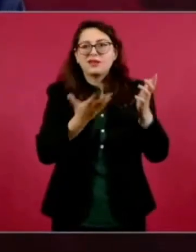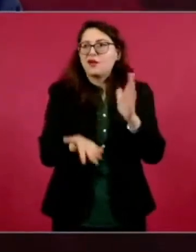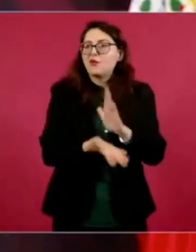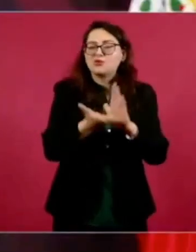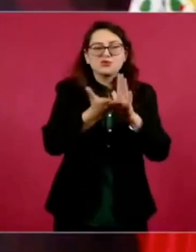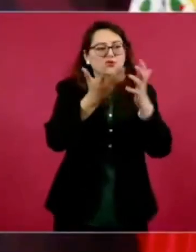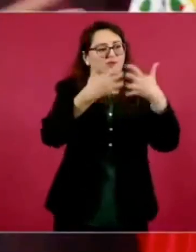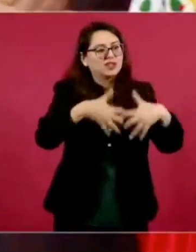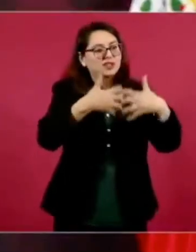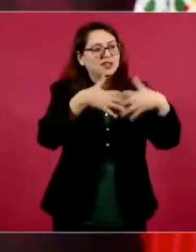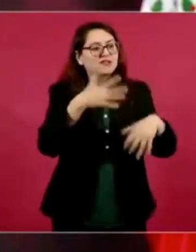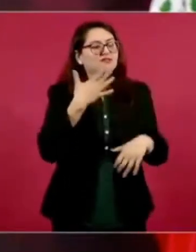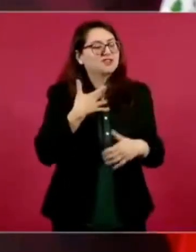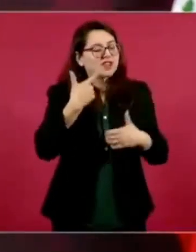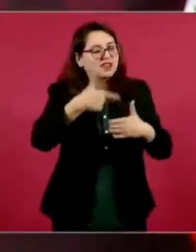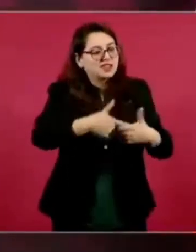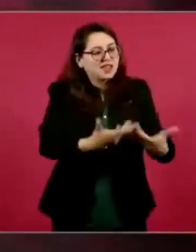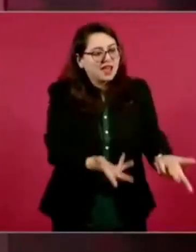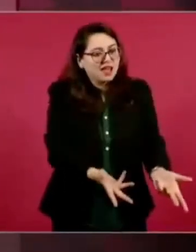no dicen nada.